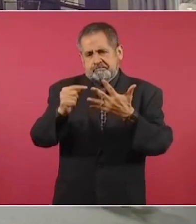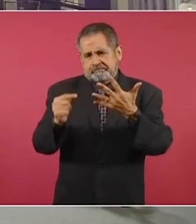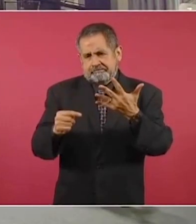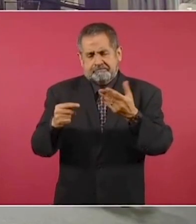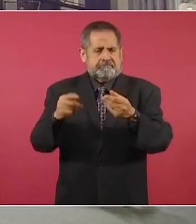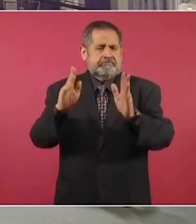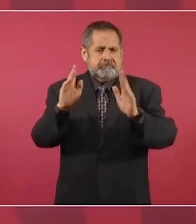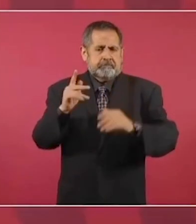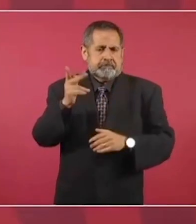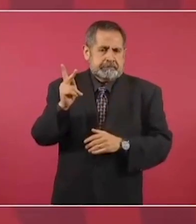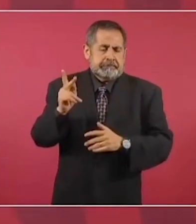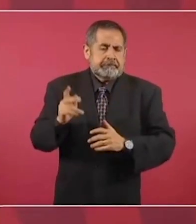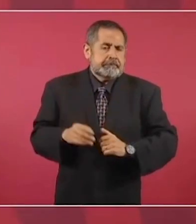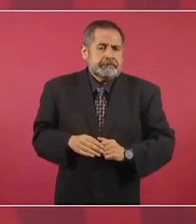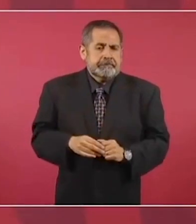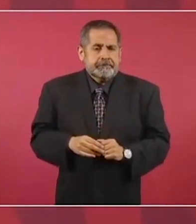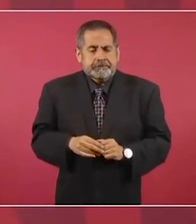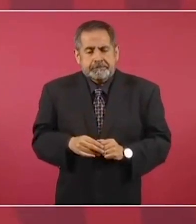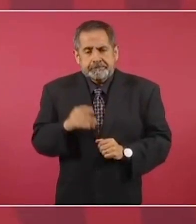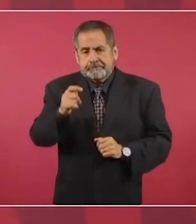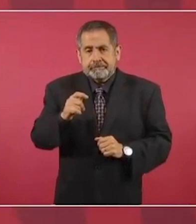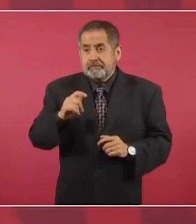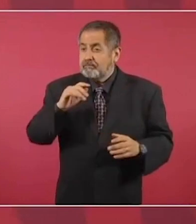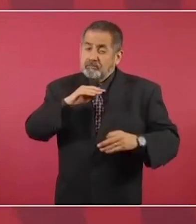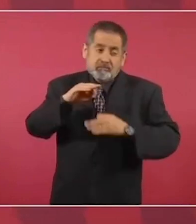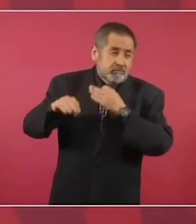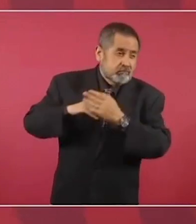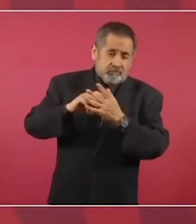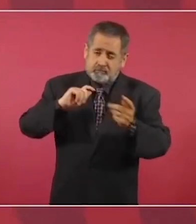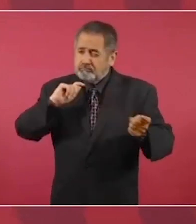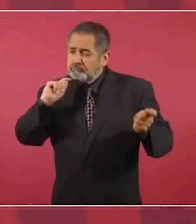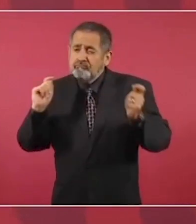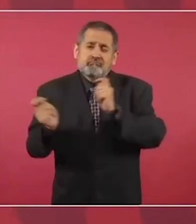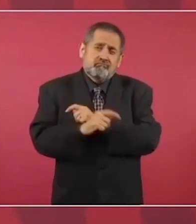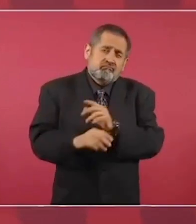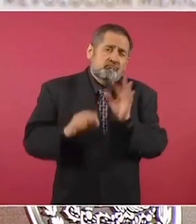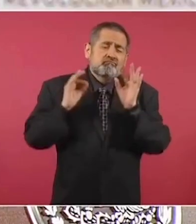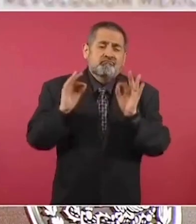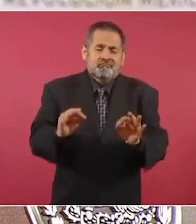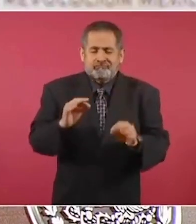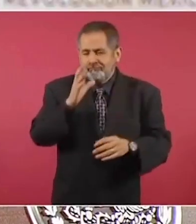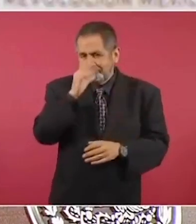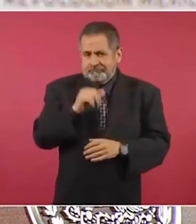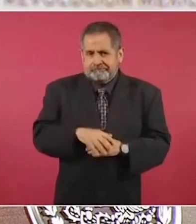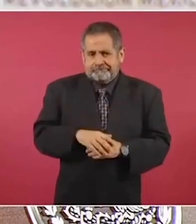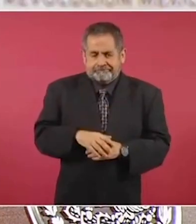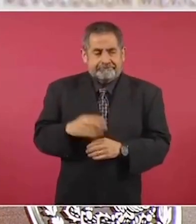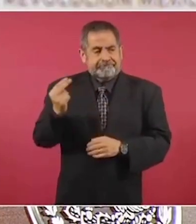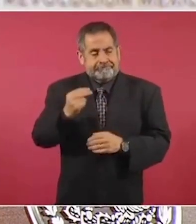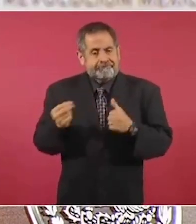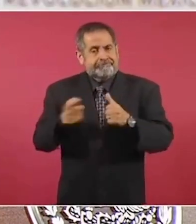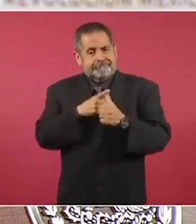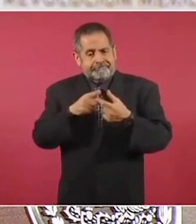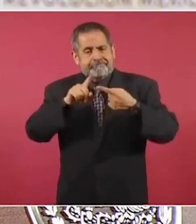pero pues no se puede todo, hay que priorizar.